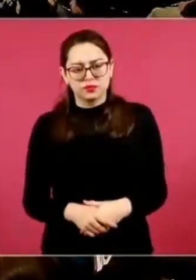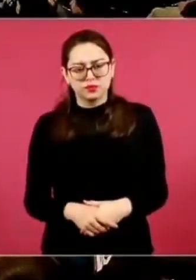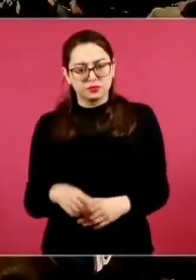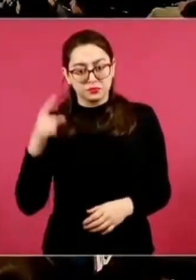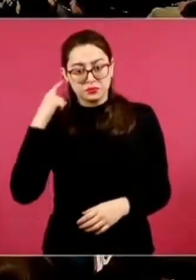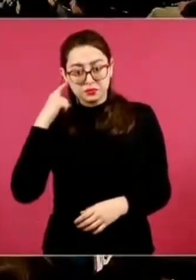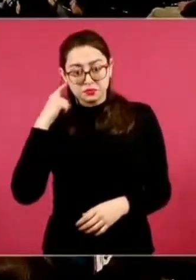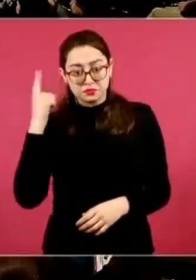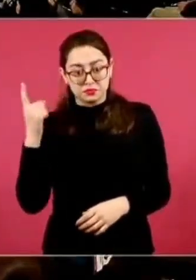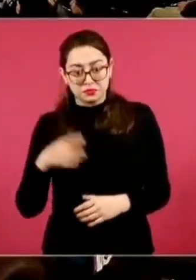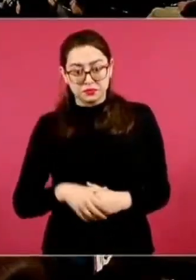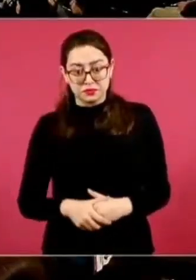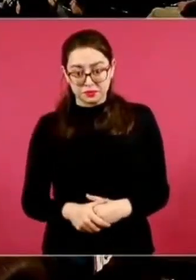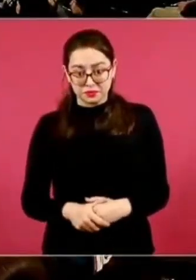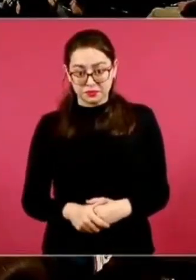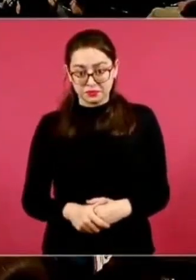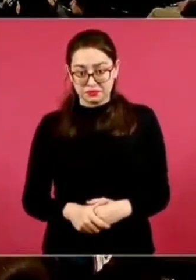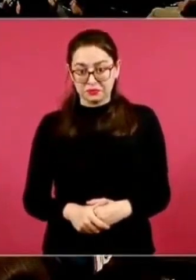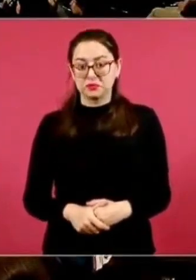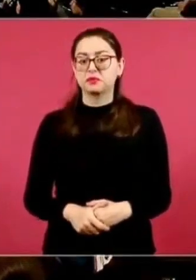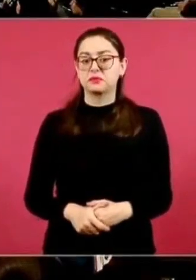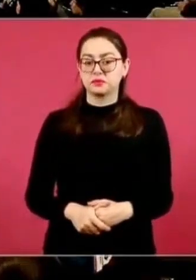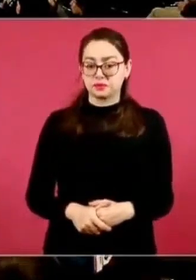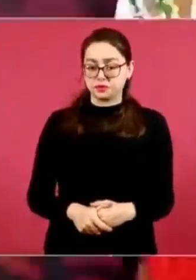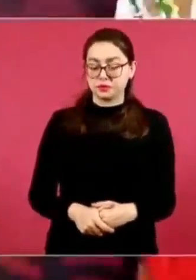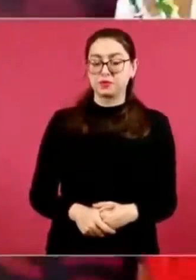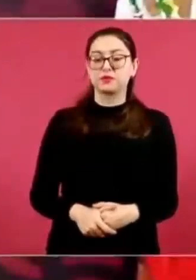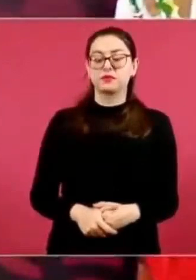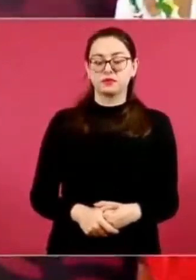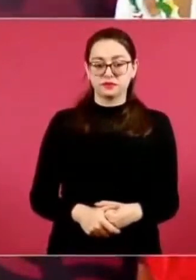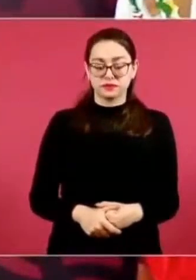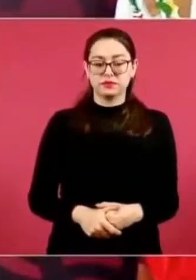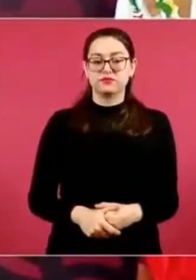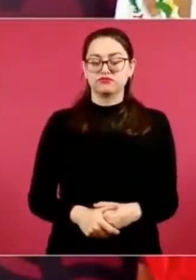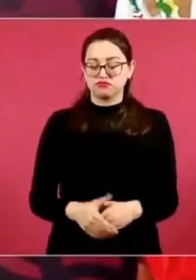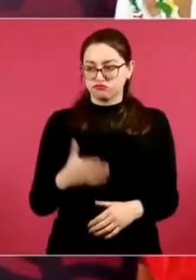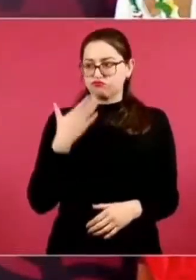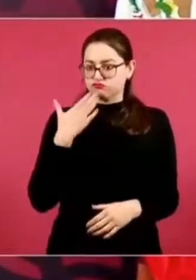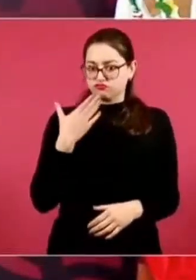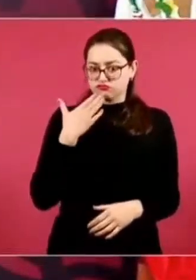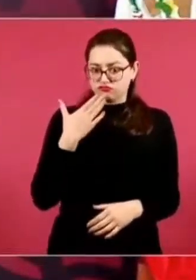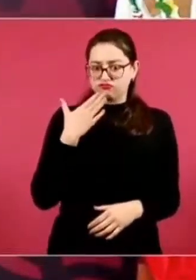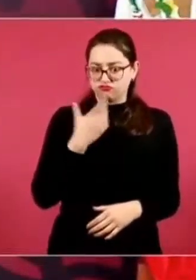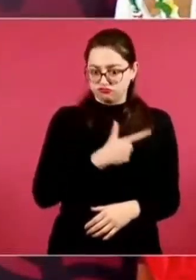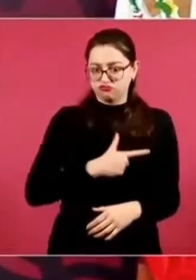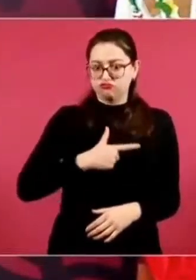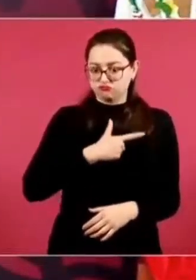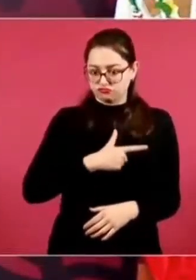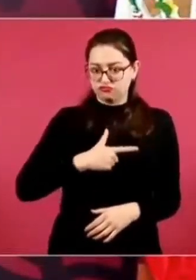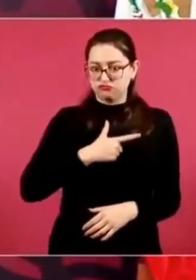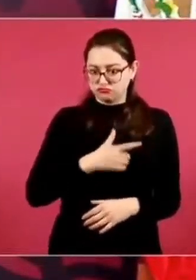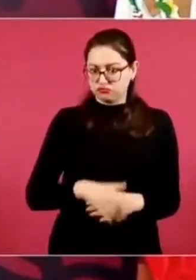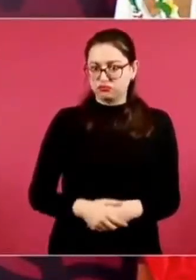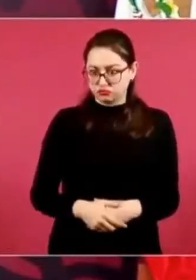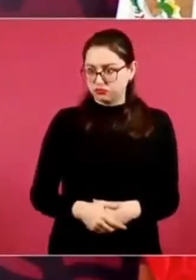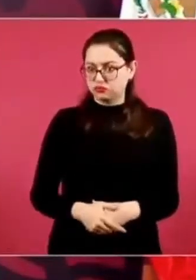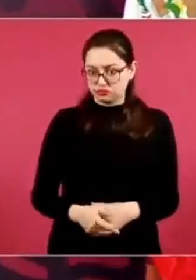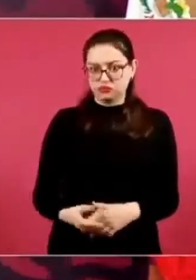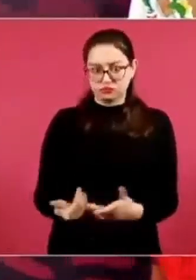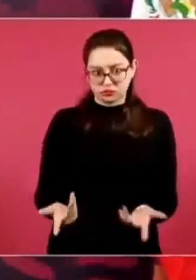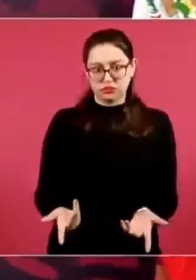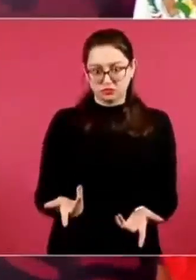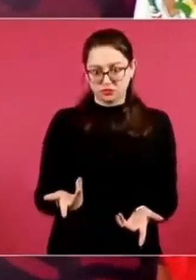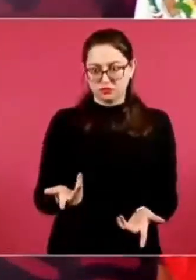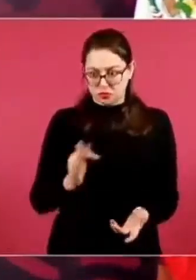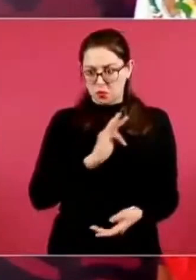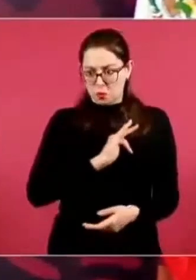Ah, qué bueno, qué bueno, hasta las piedras cambian, de modo de parecer.